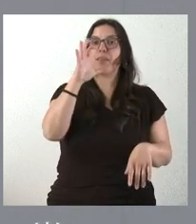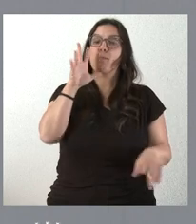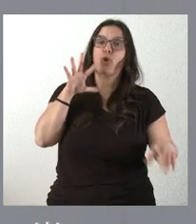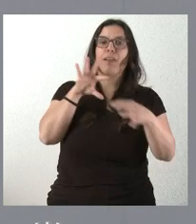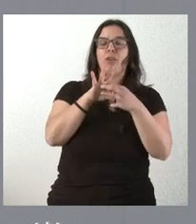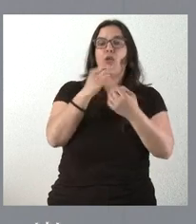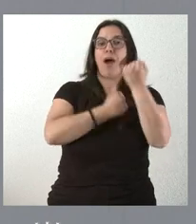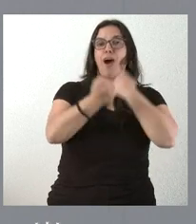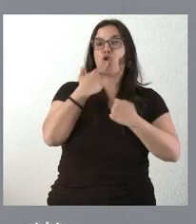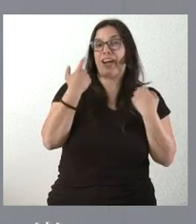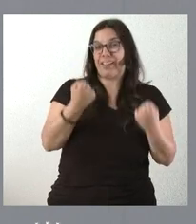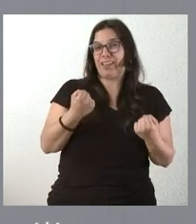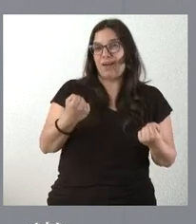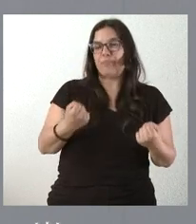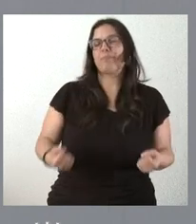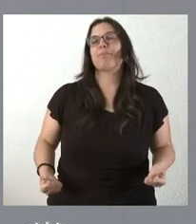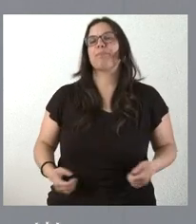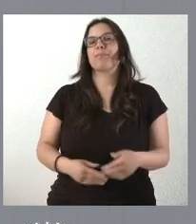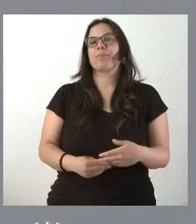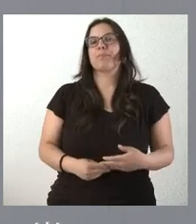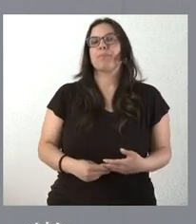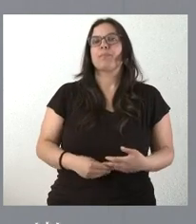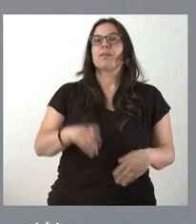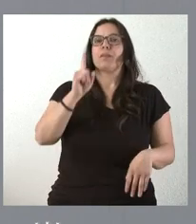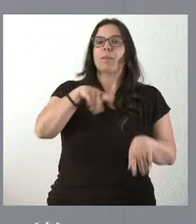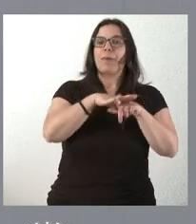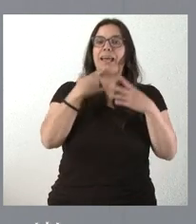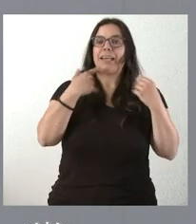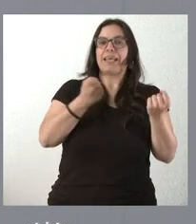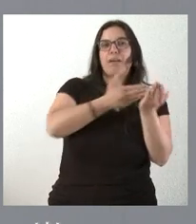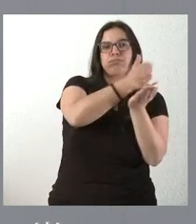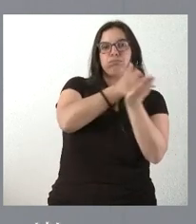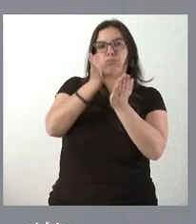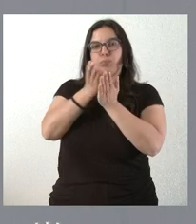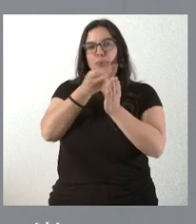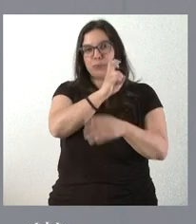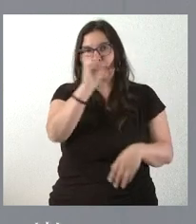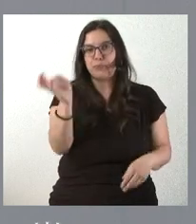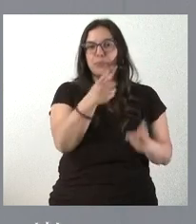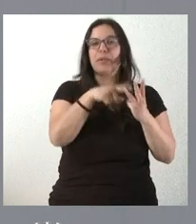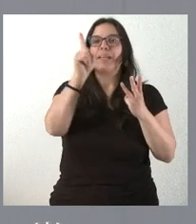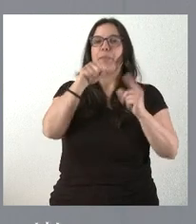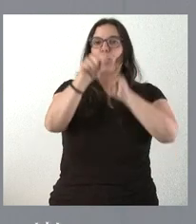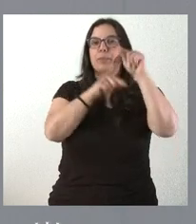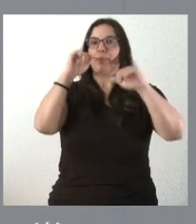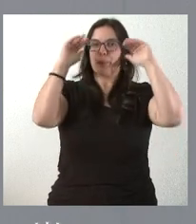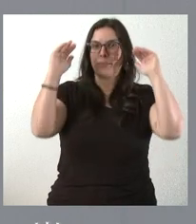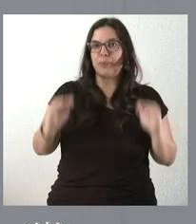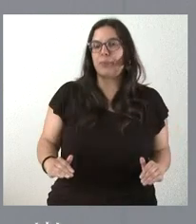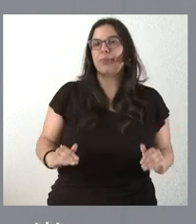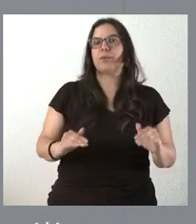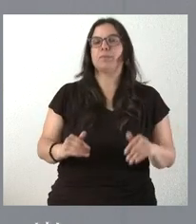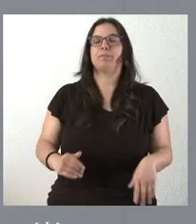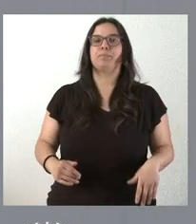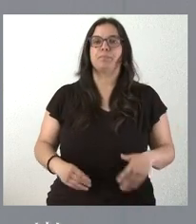ahorro energético, con la diversificación también en este ámbito y con la reducción de las emisiones de gases de efecto